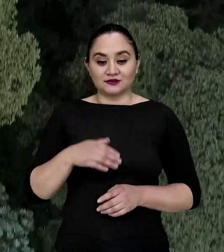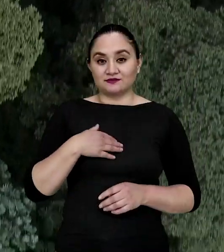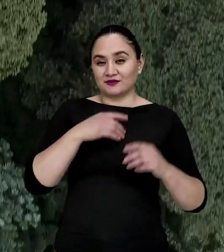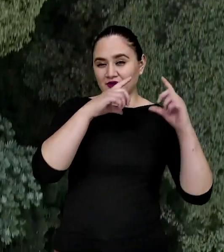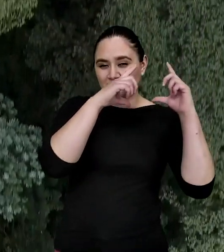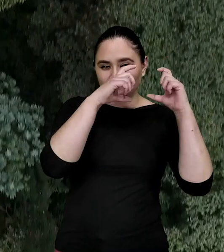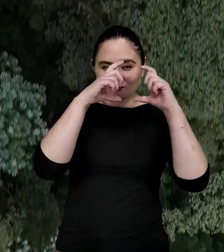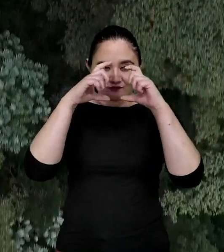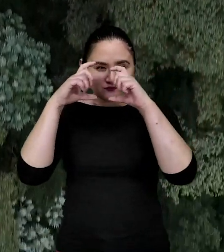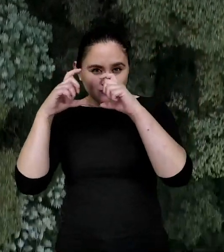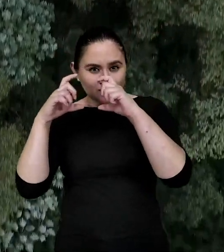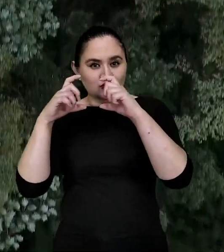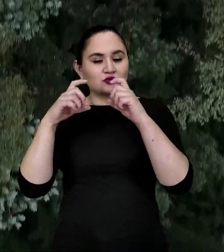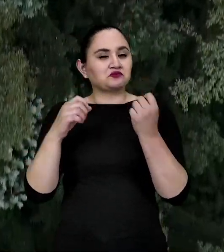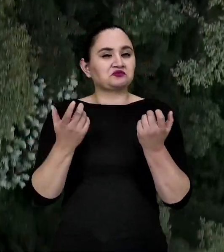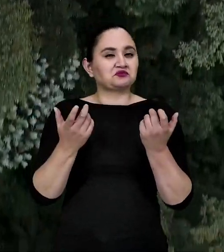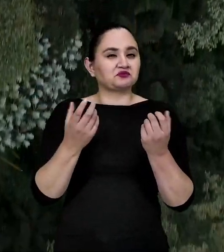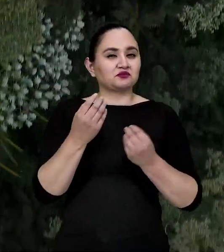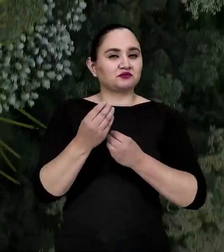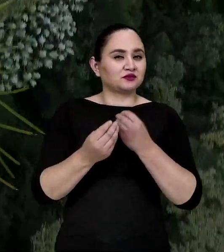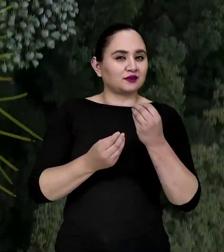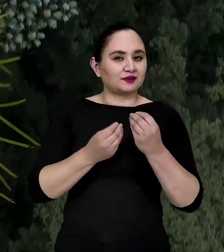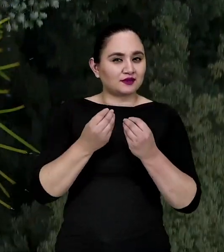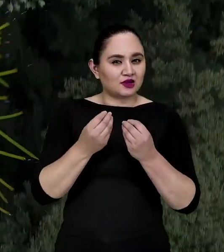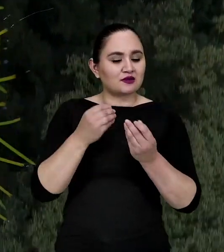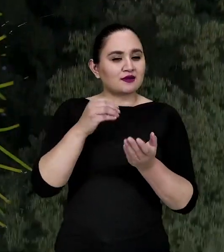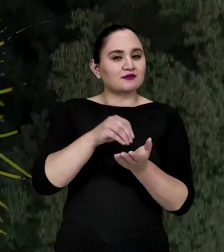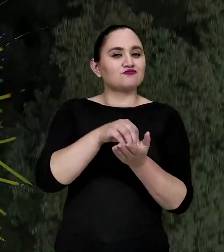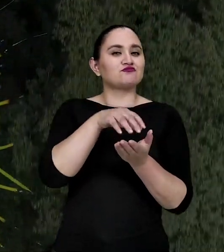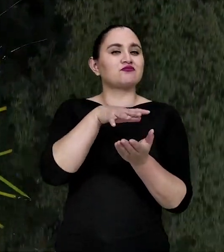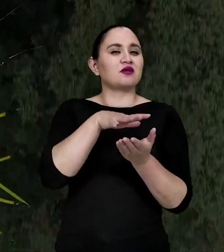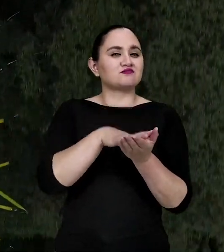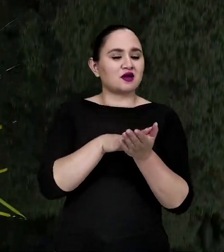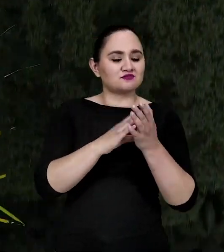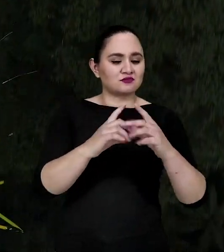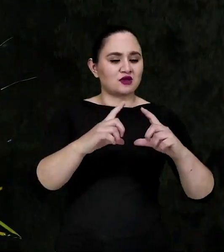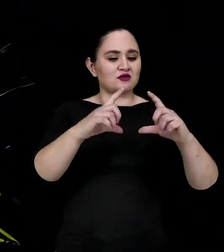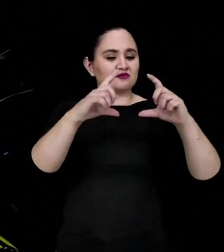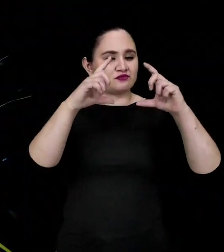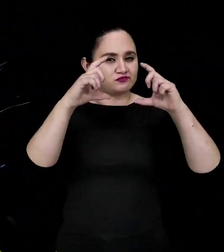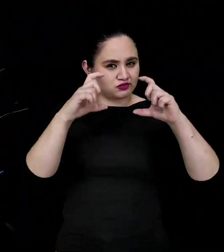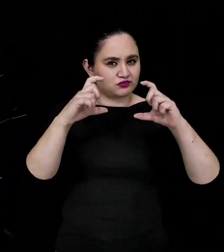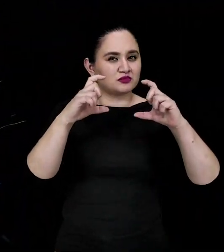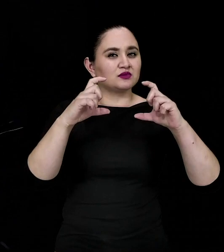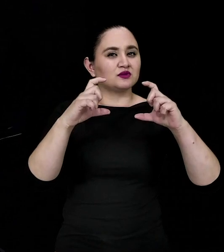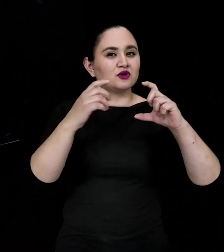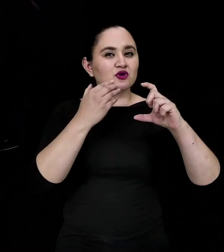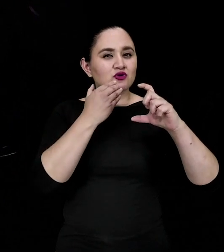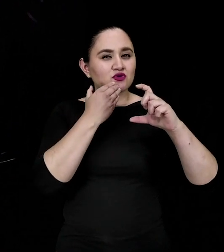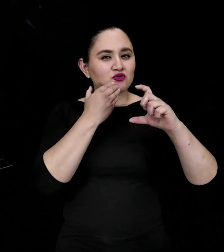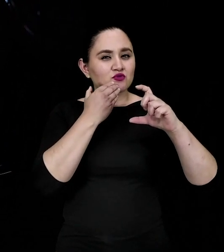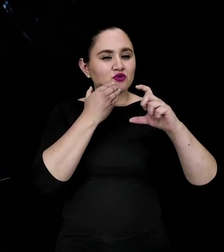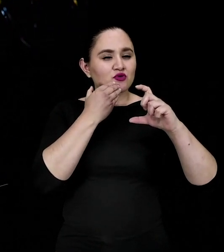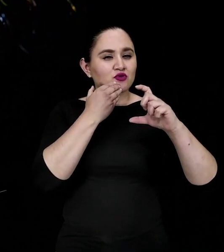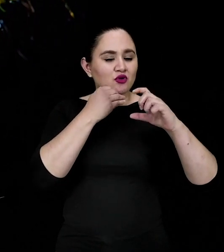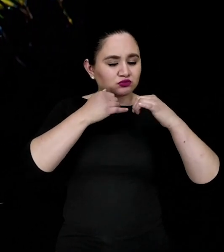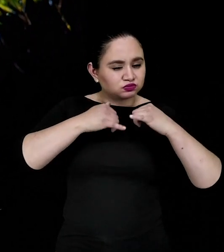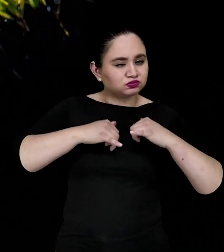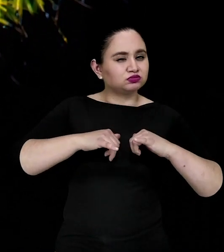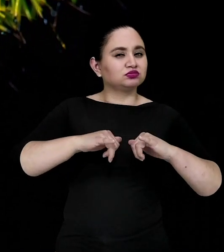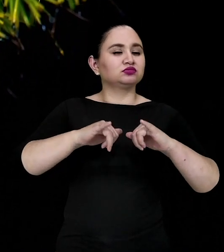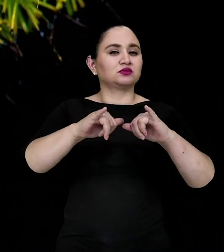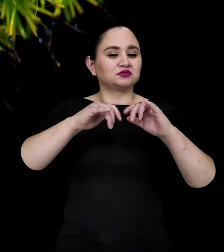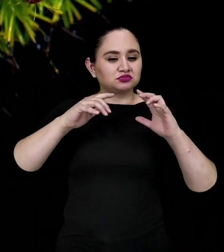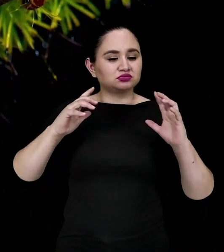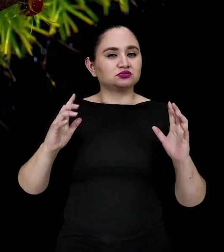En mis fotos, a través de la fotografía, he podido plasmar o perpetuar